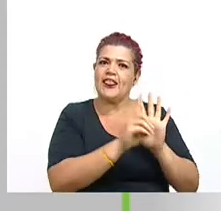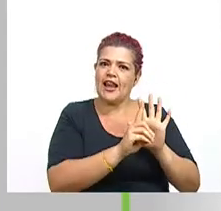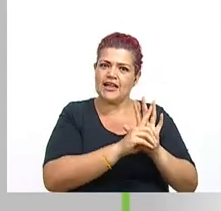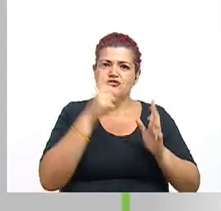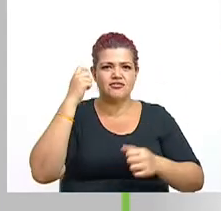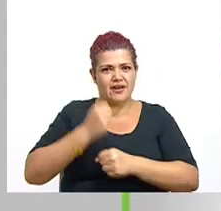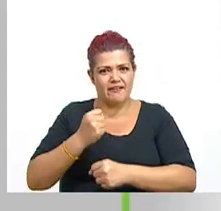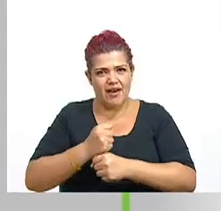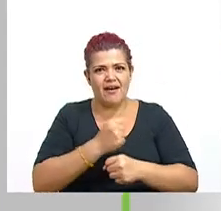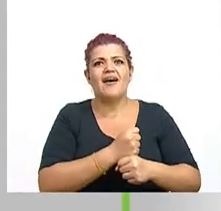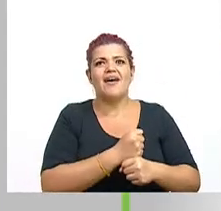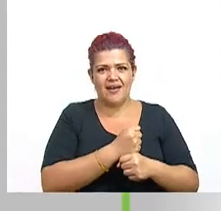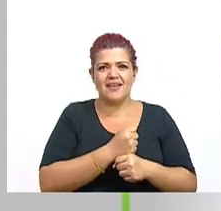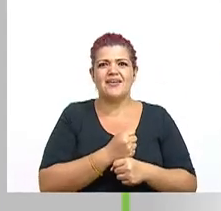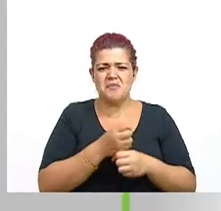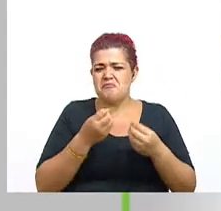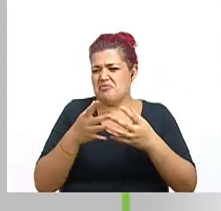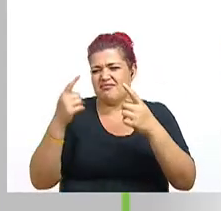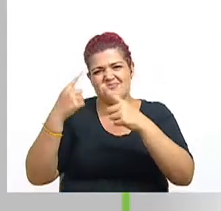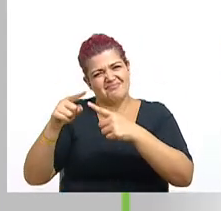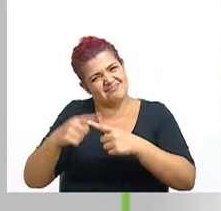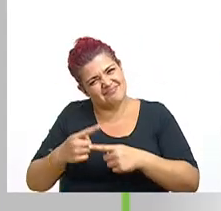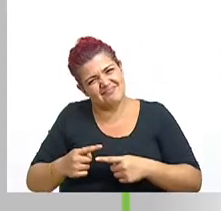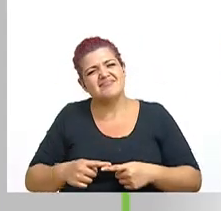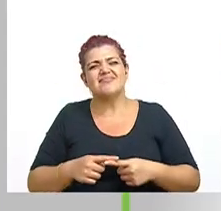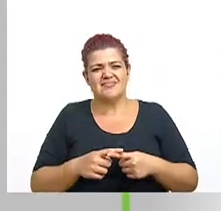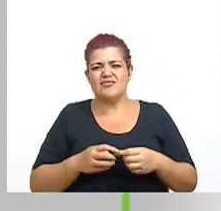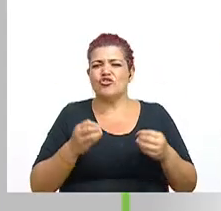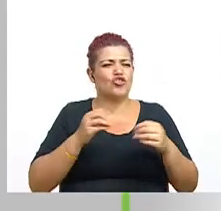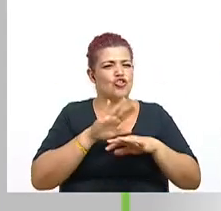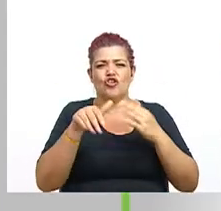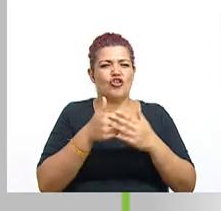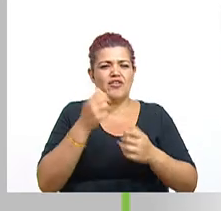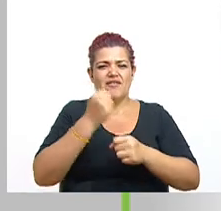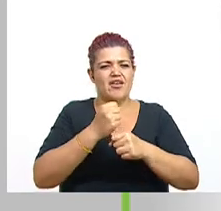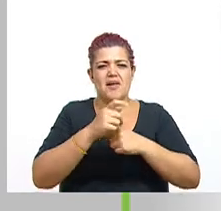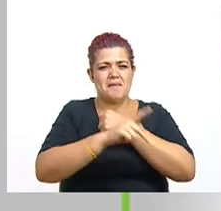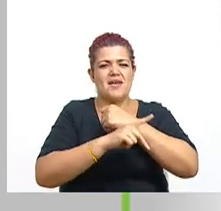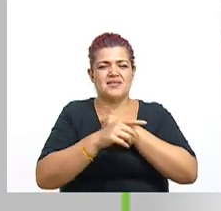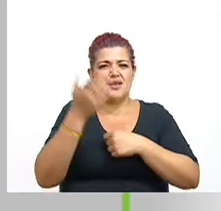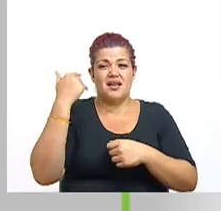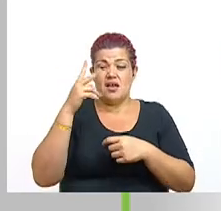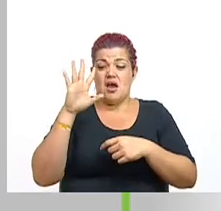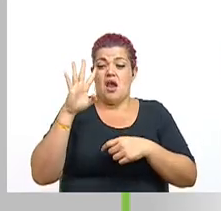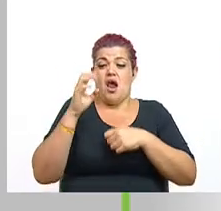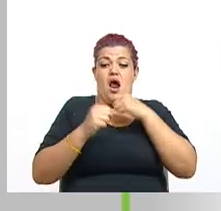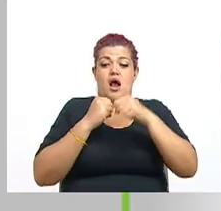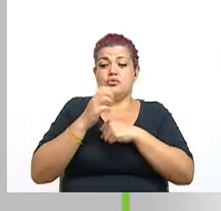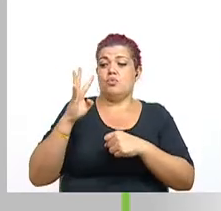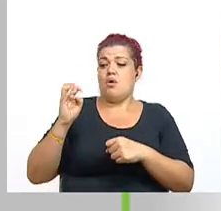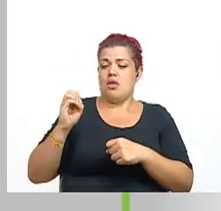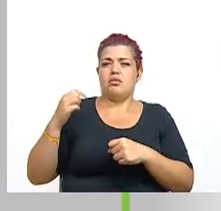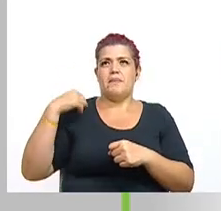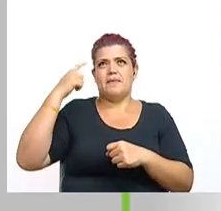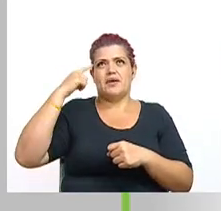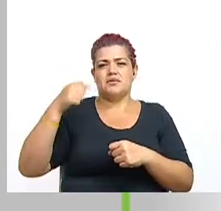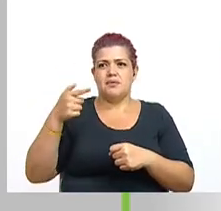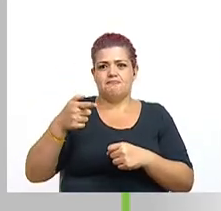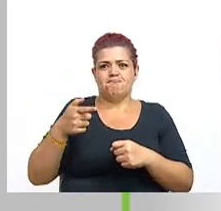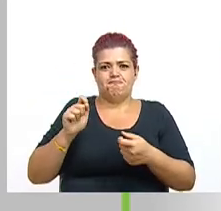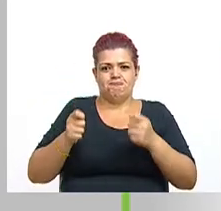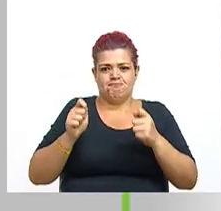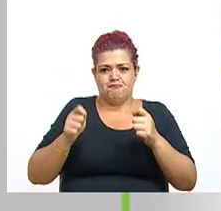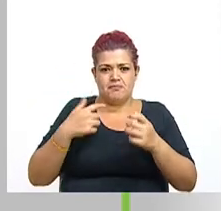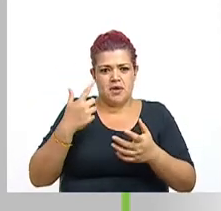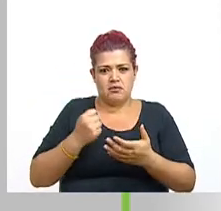obreros, campesinos, artesanos, de todos los trabajadores del país. Desde los años 40 se pensó en su condición social,